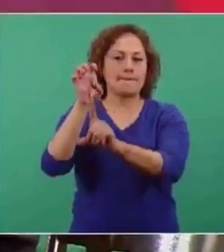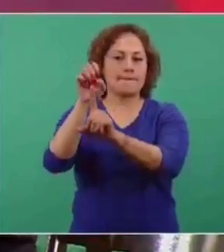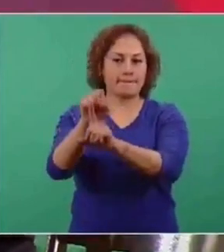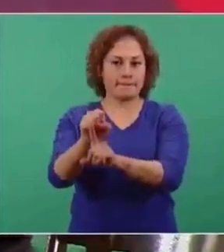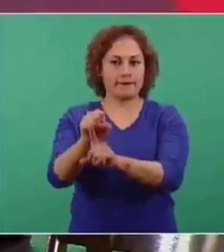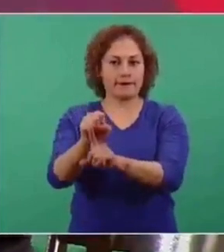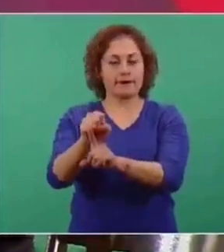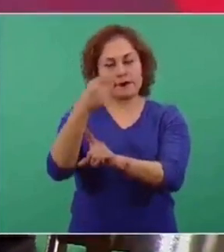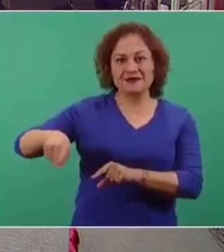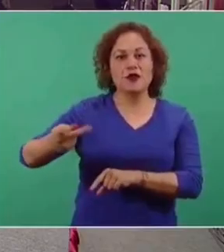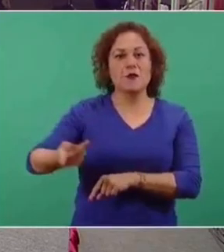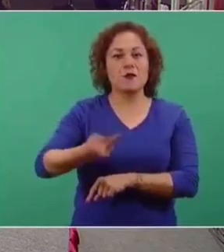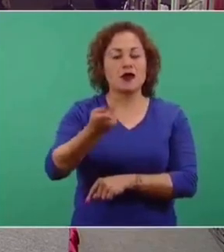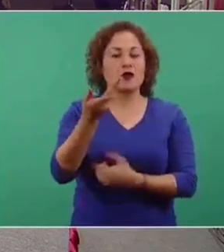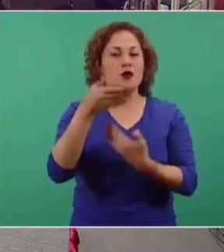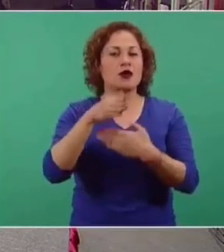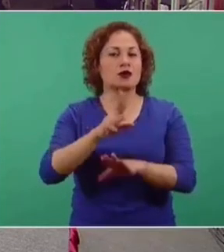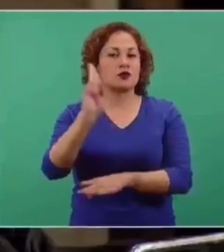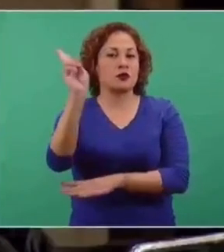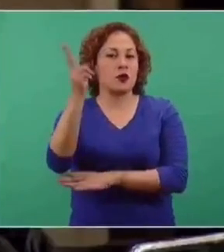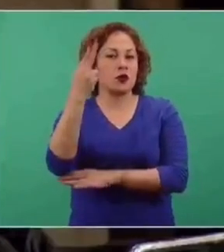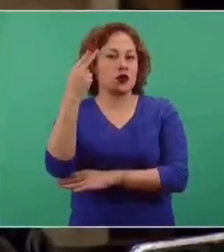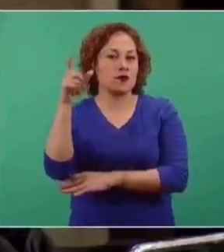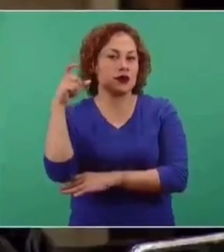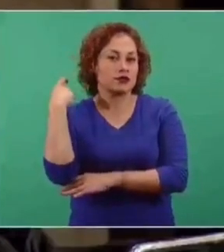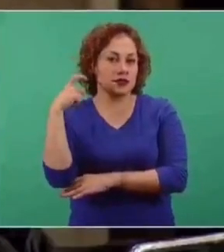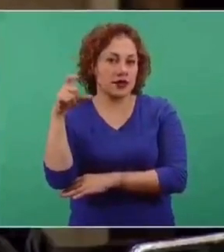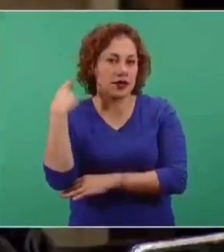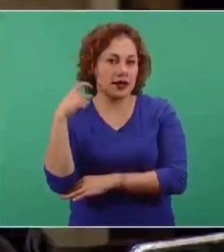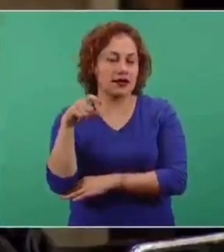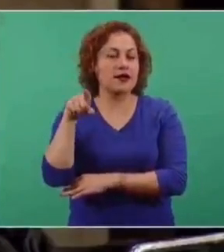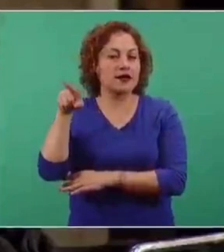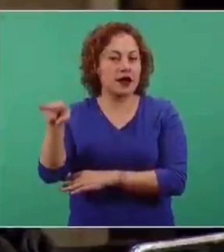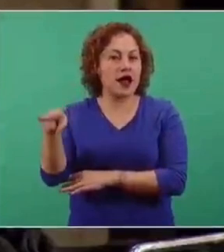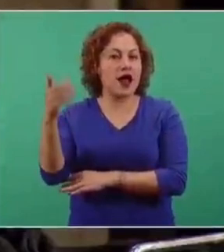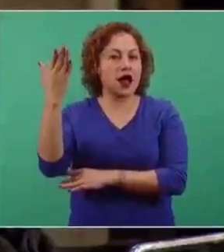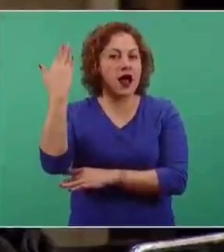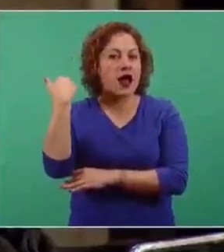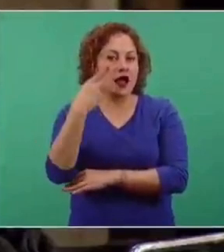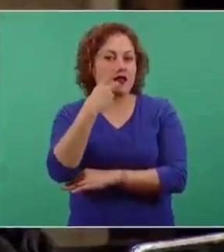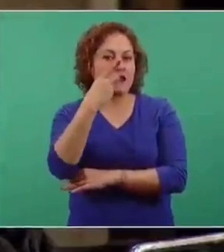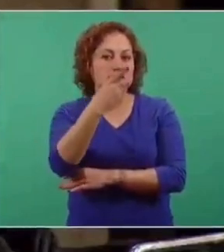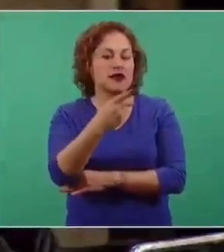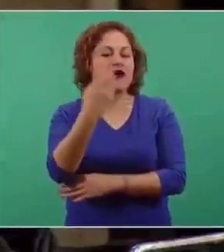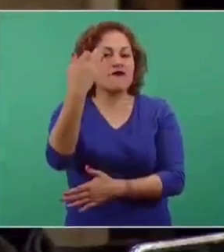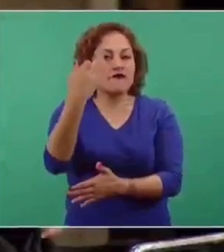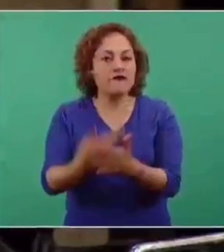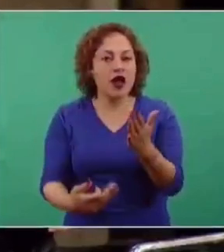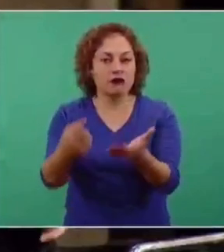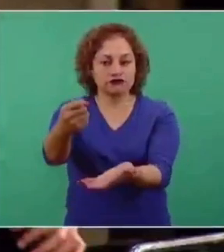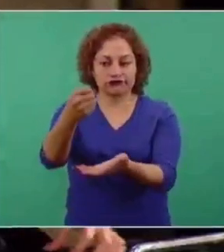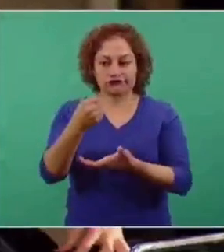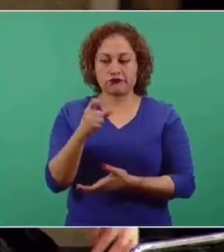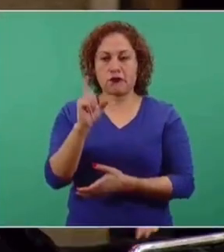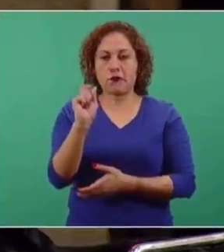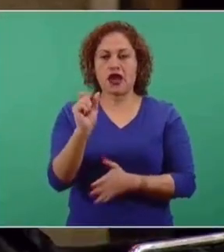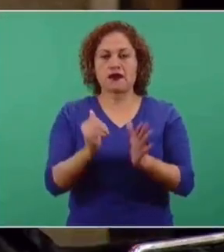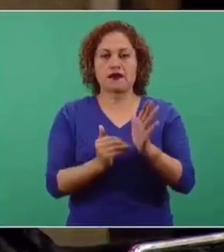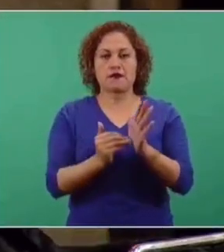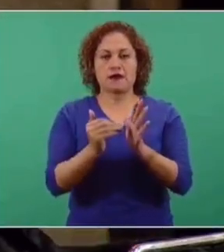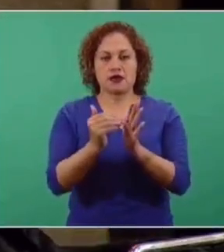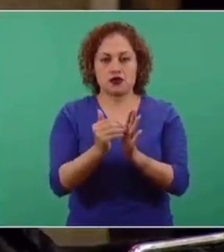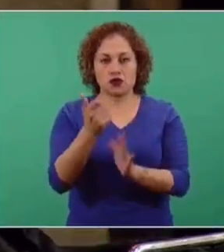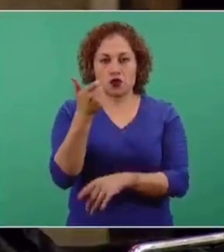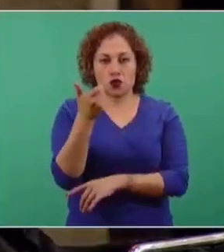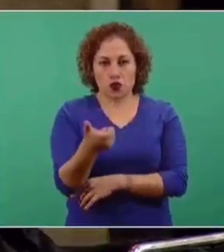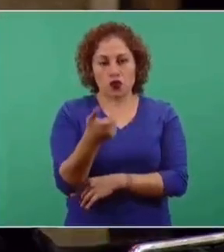hacer ensayos clínicos. Ellos en días pasados señalaban que les faltaban 20 millones de pesos para completar los